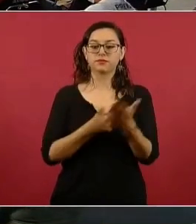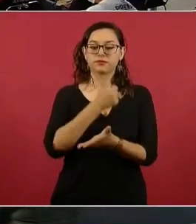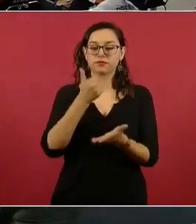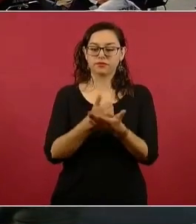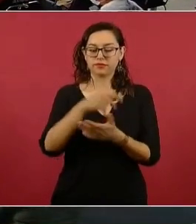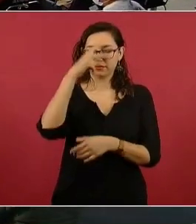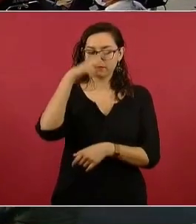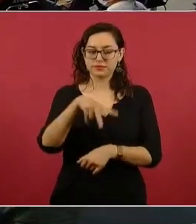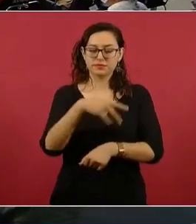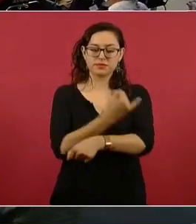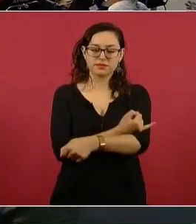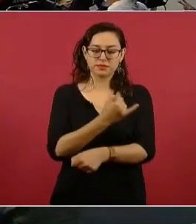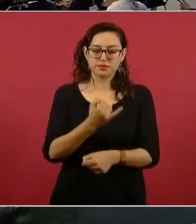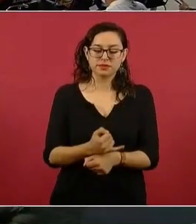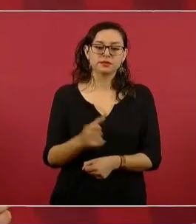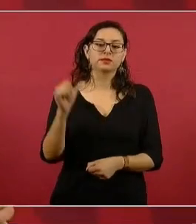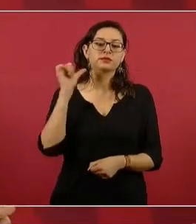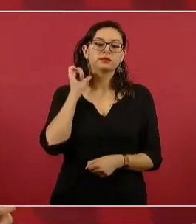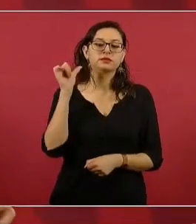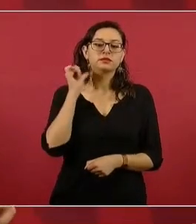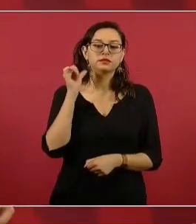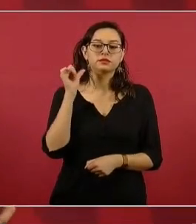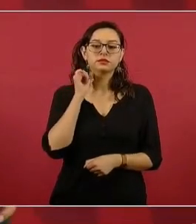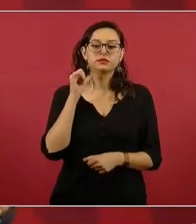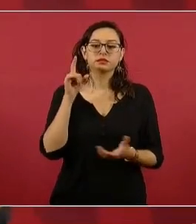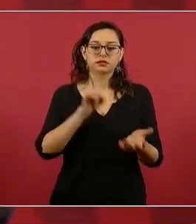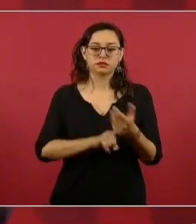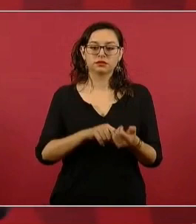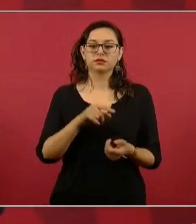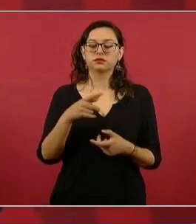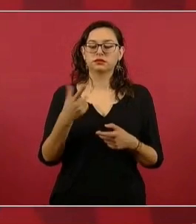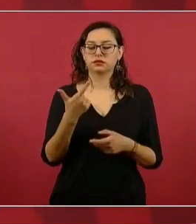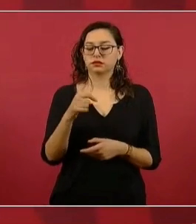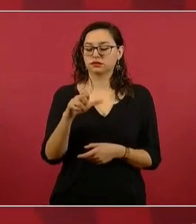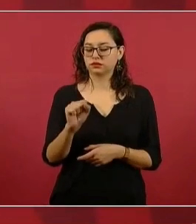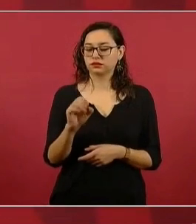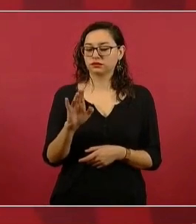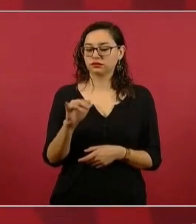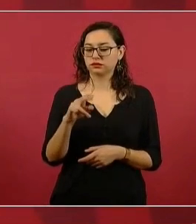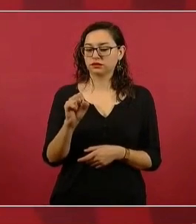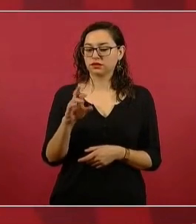Iztapalapa, de Azcapotzalco, donde hay Gas Bienestar,